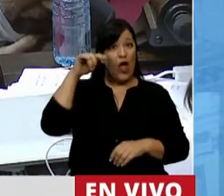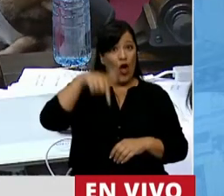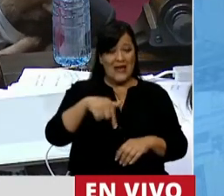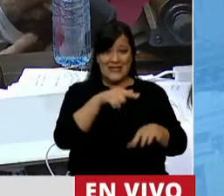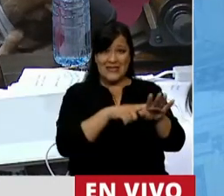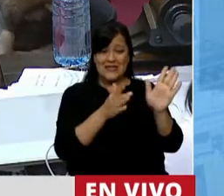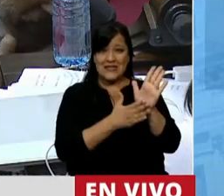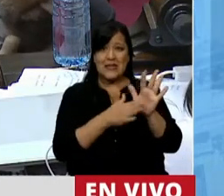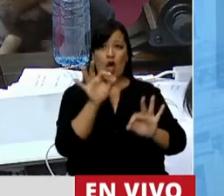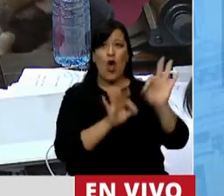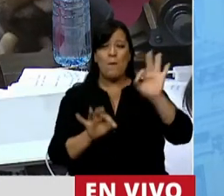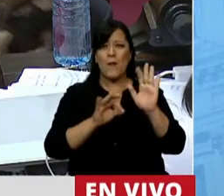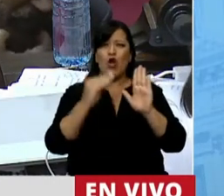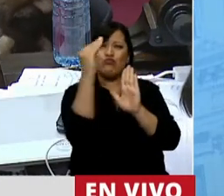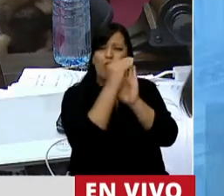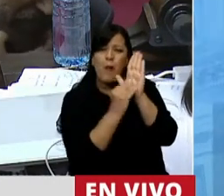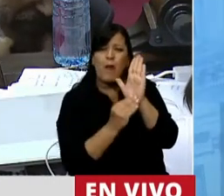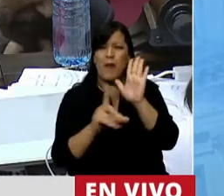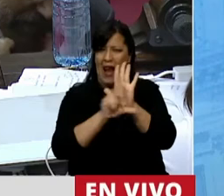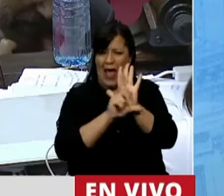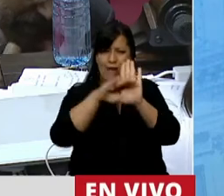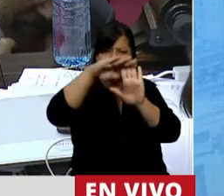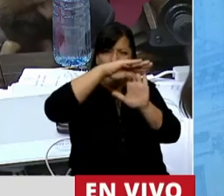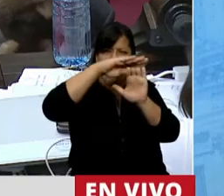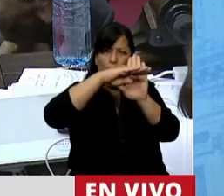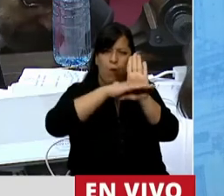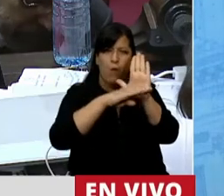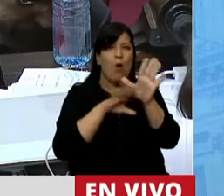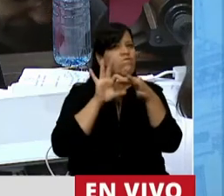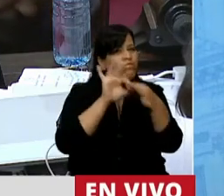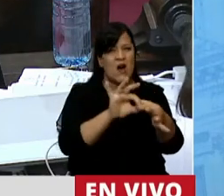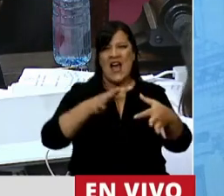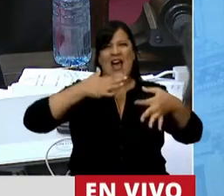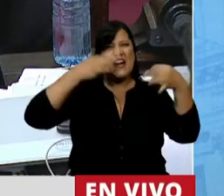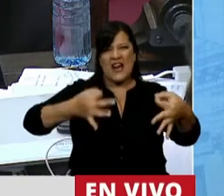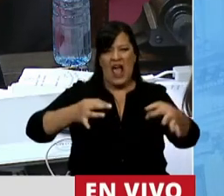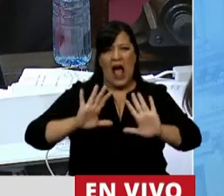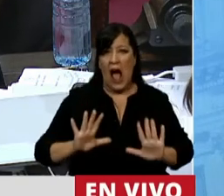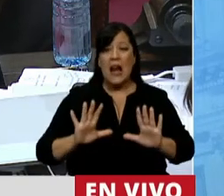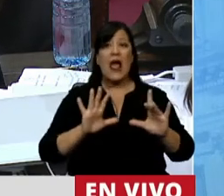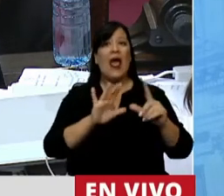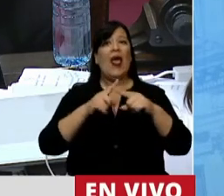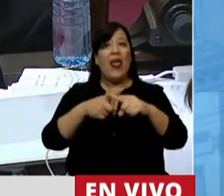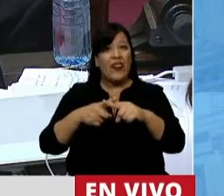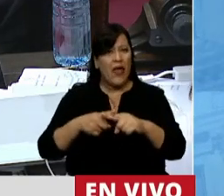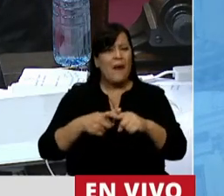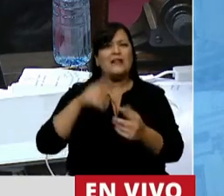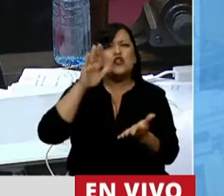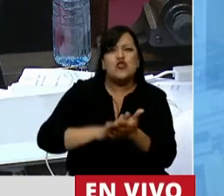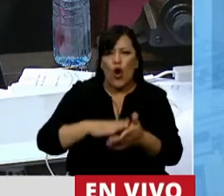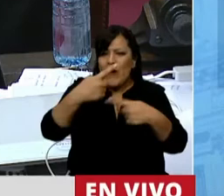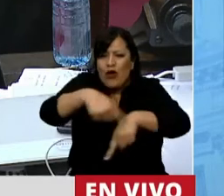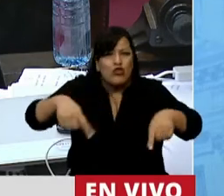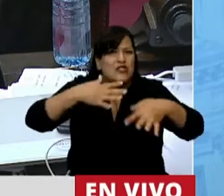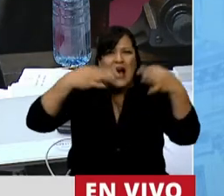proyecto, un cuerpo normativo que mira la realidad, que el debate lo hace sobre la realidad,